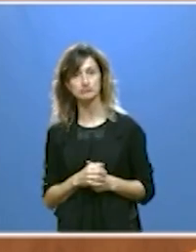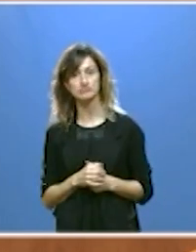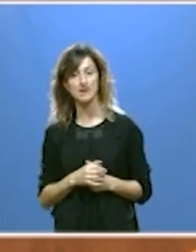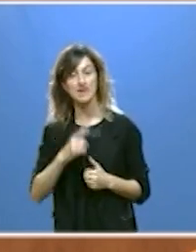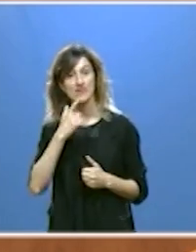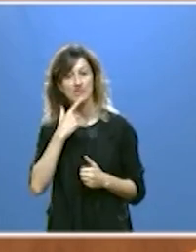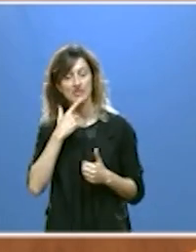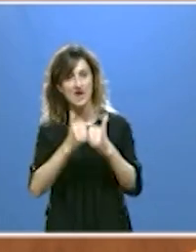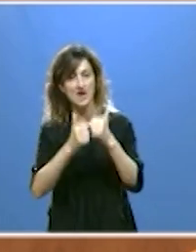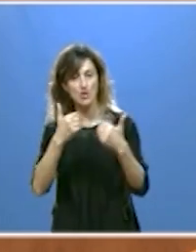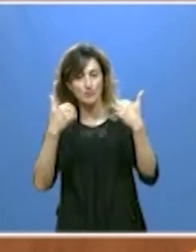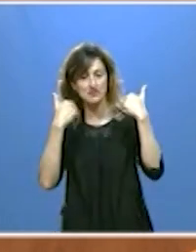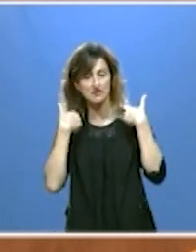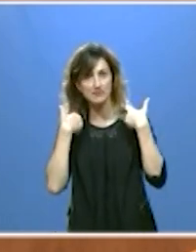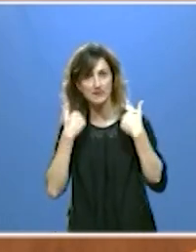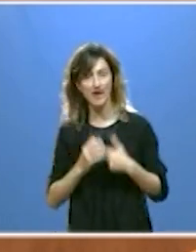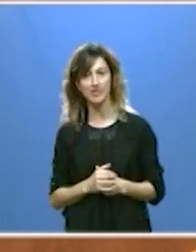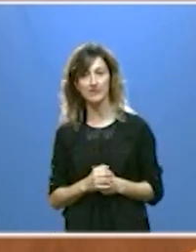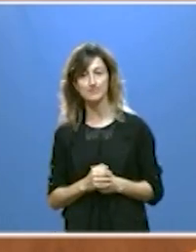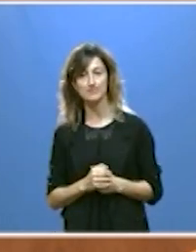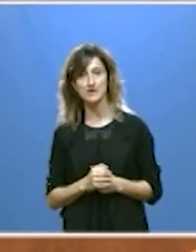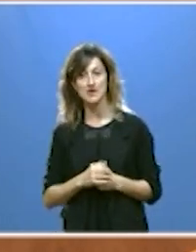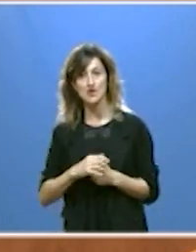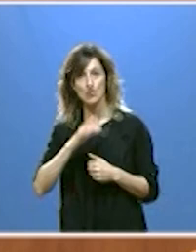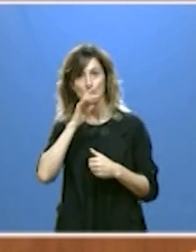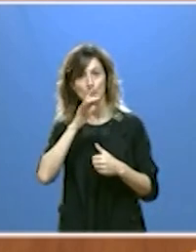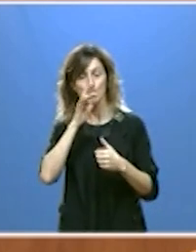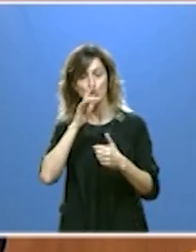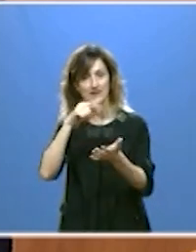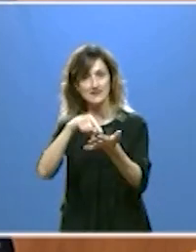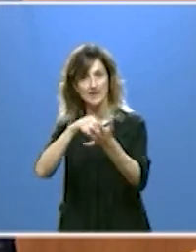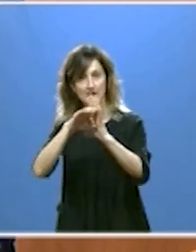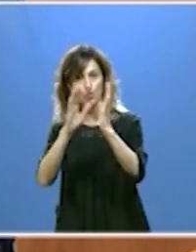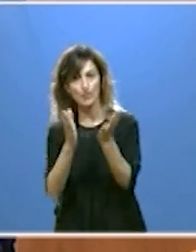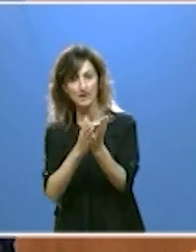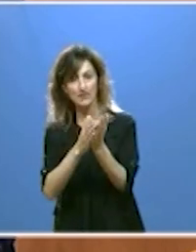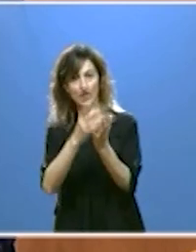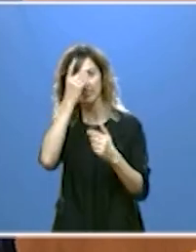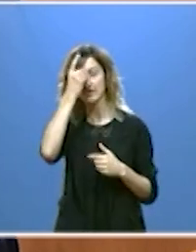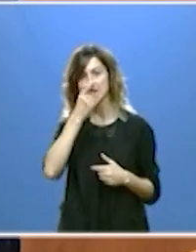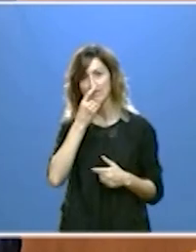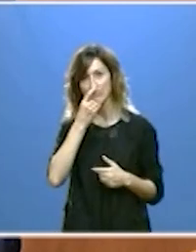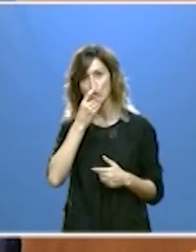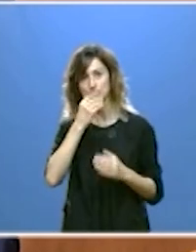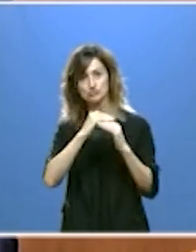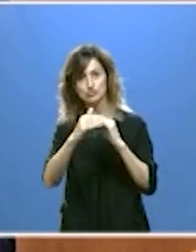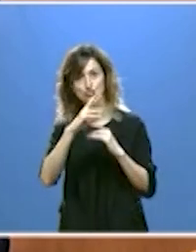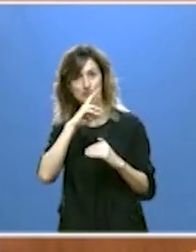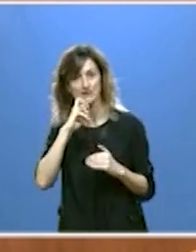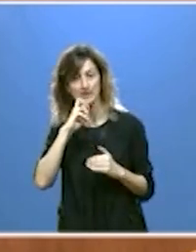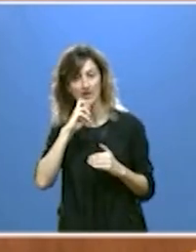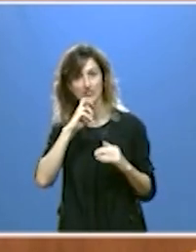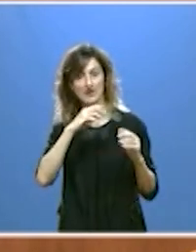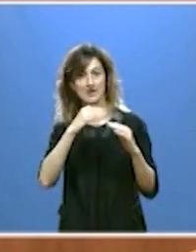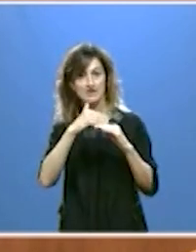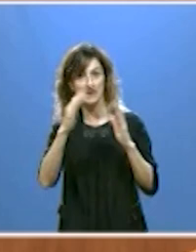su competitividad respondiendo a las exigencias de globalización digitalización sostenibilidad en los